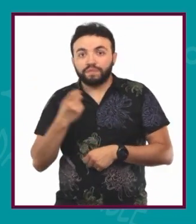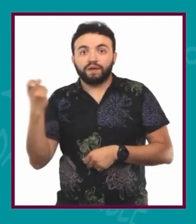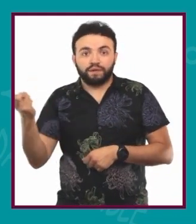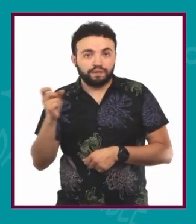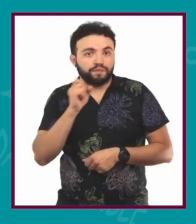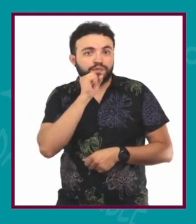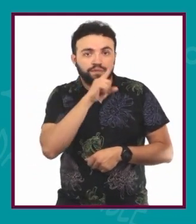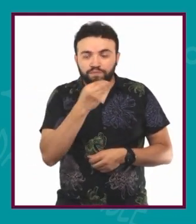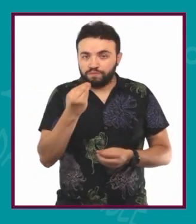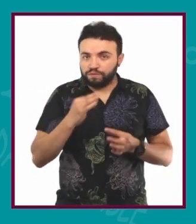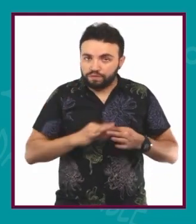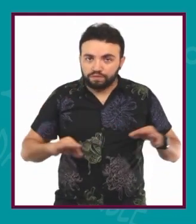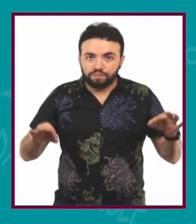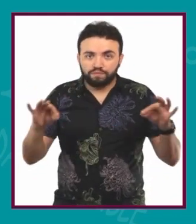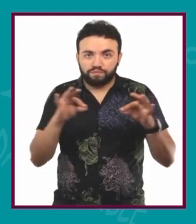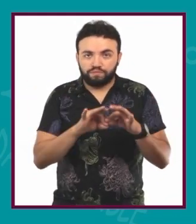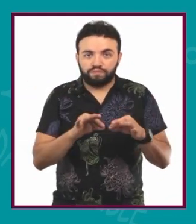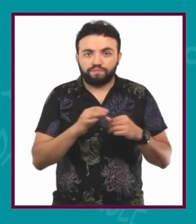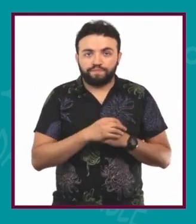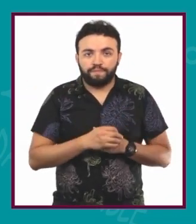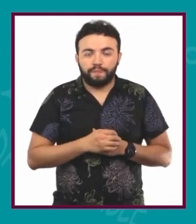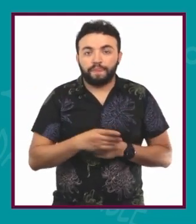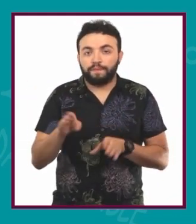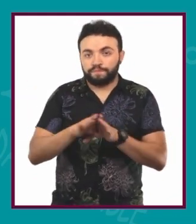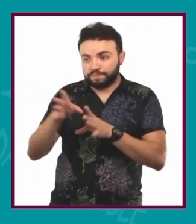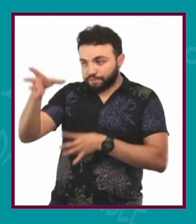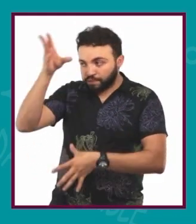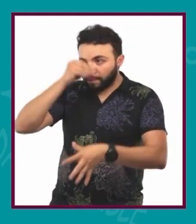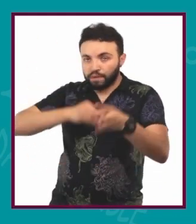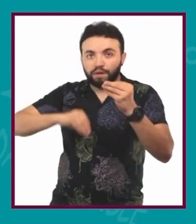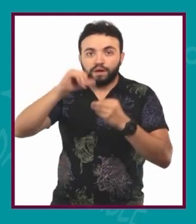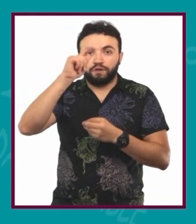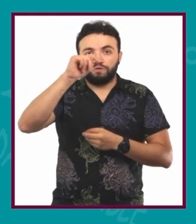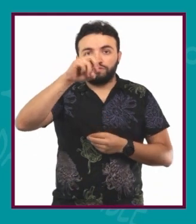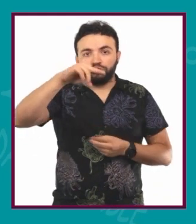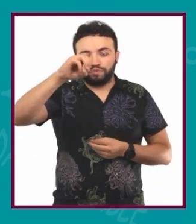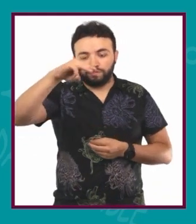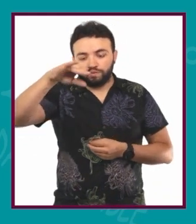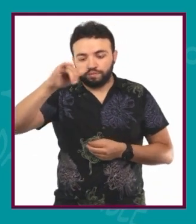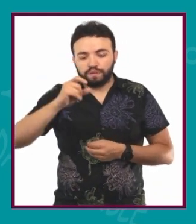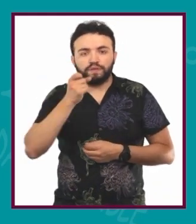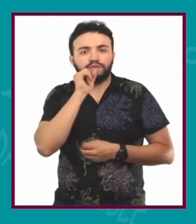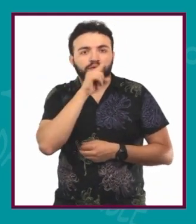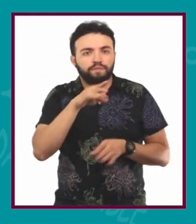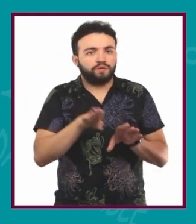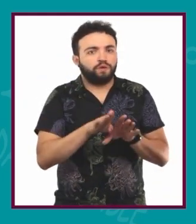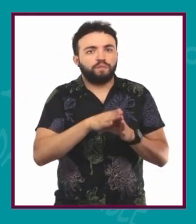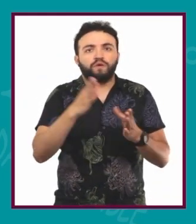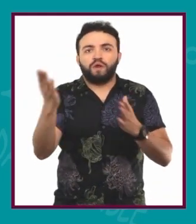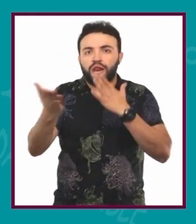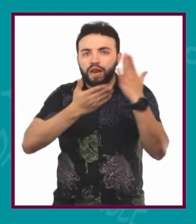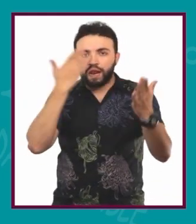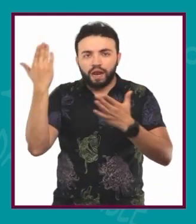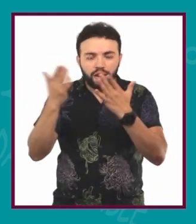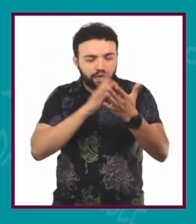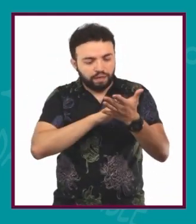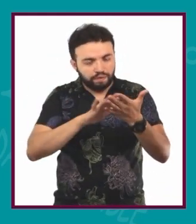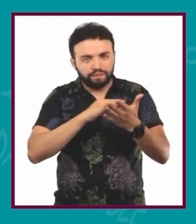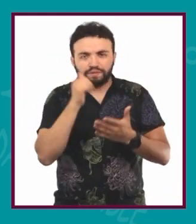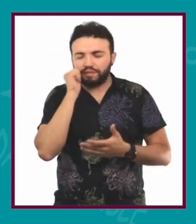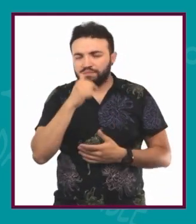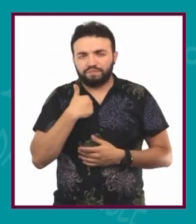Ahí también fue muy importante o es muy importante ir aprendiendo la autonomía. Y también, por supuesto, la lectura, leer.